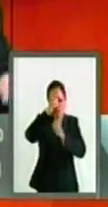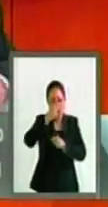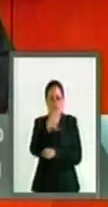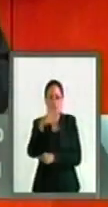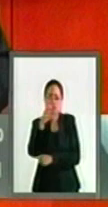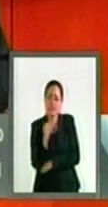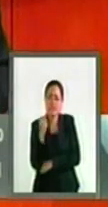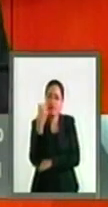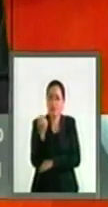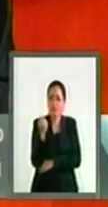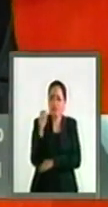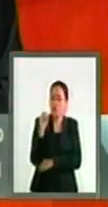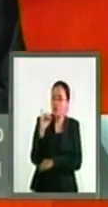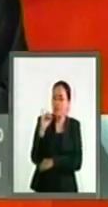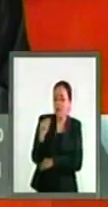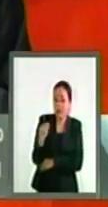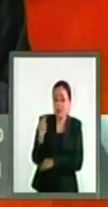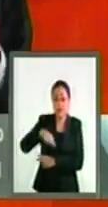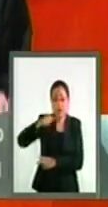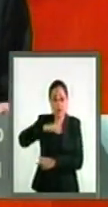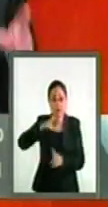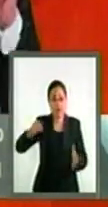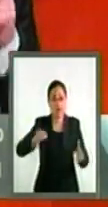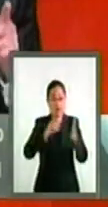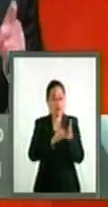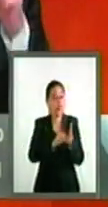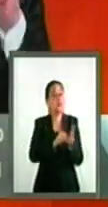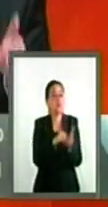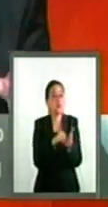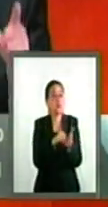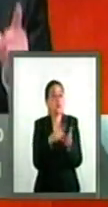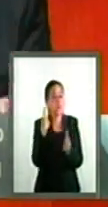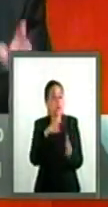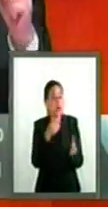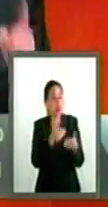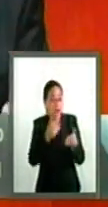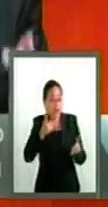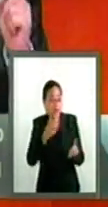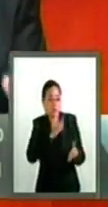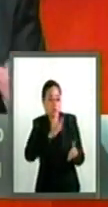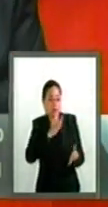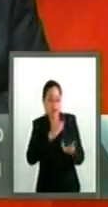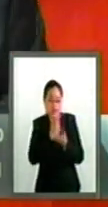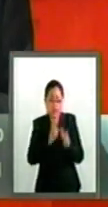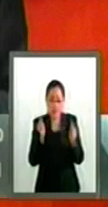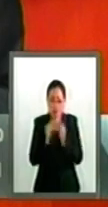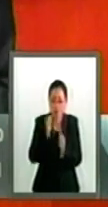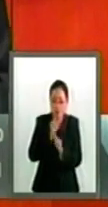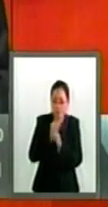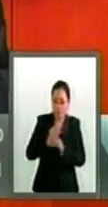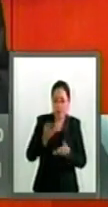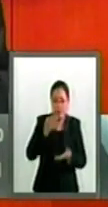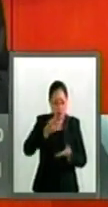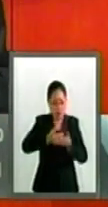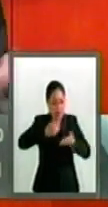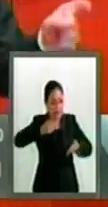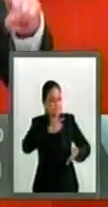169 de la OIT, que consaga el derecho a la consulta previa, libre, informada y eficaz.